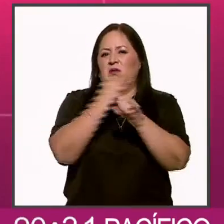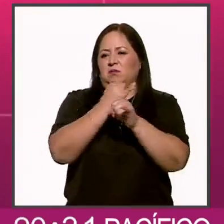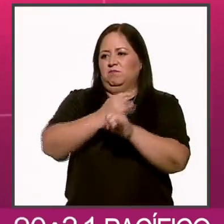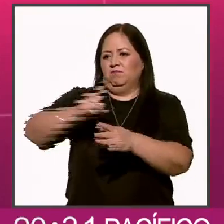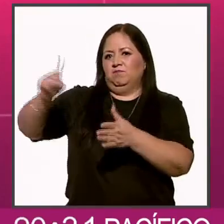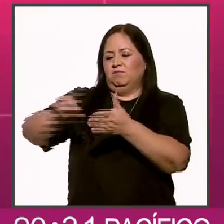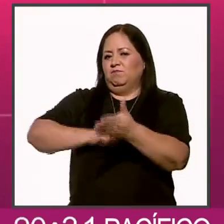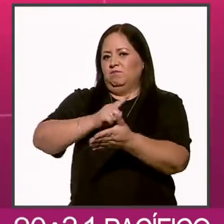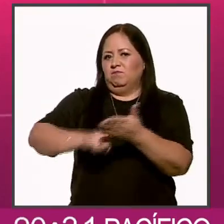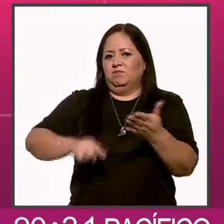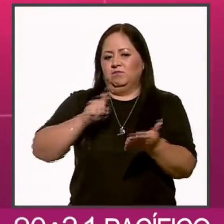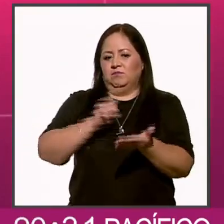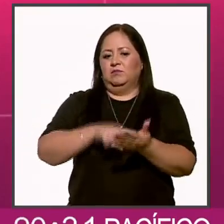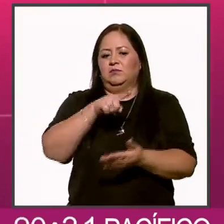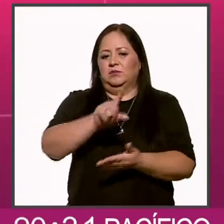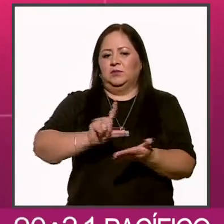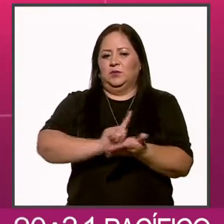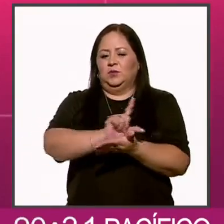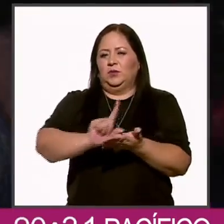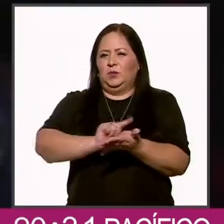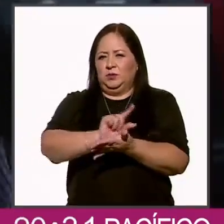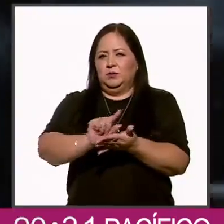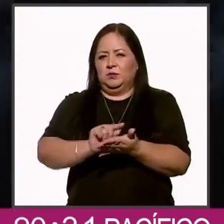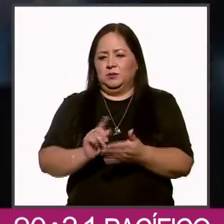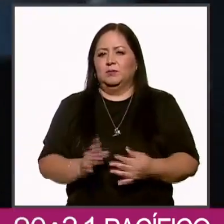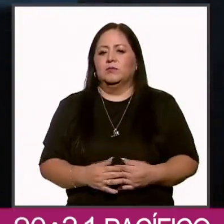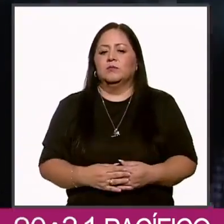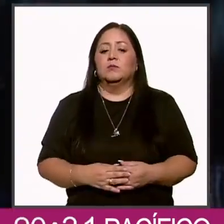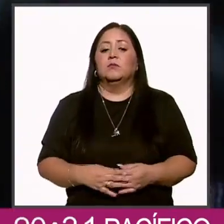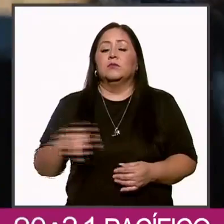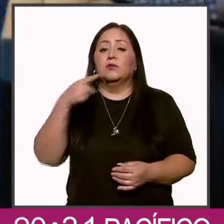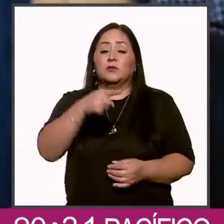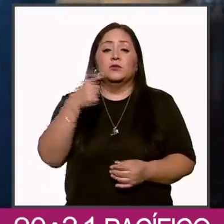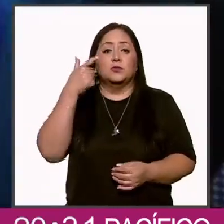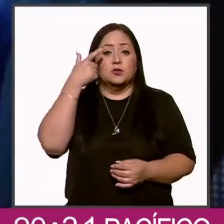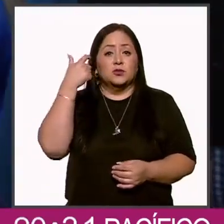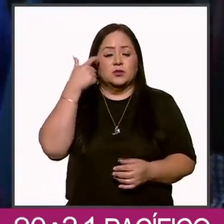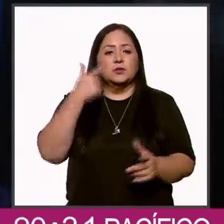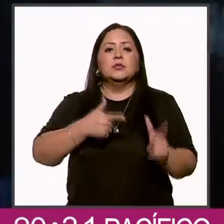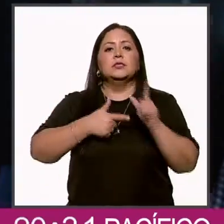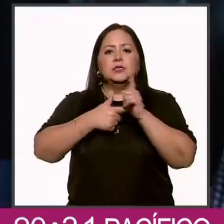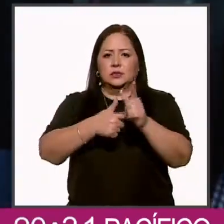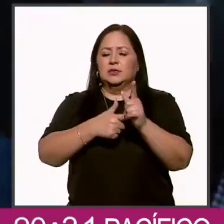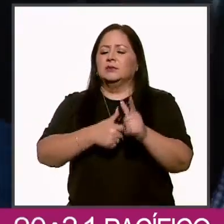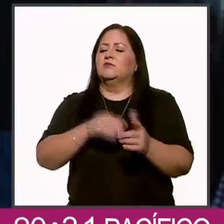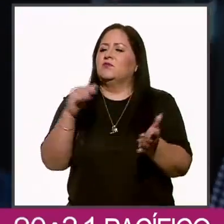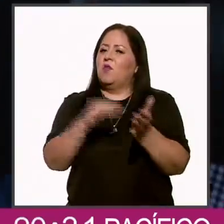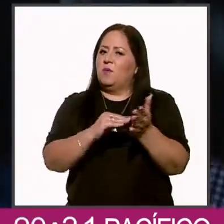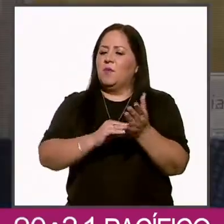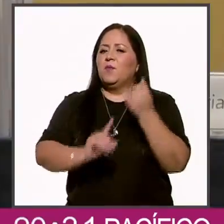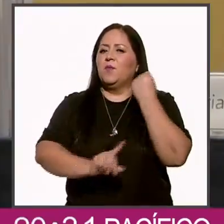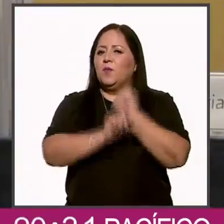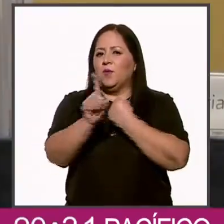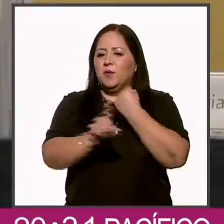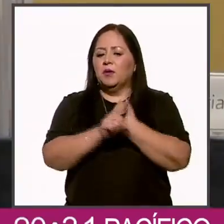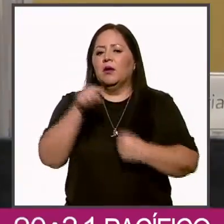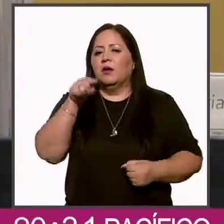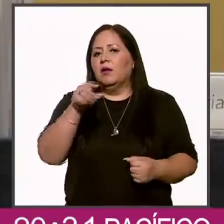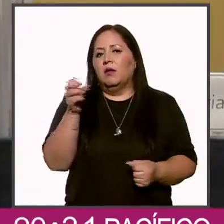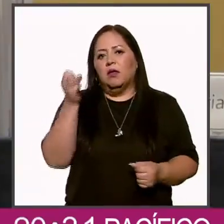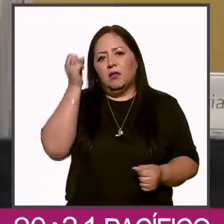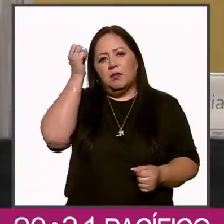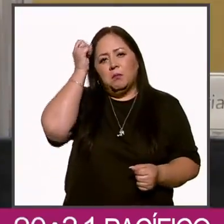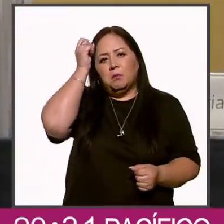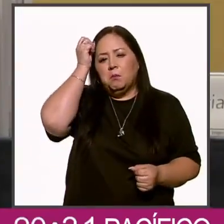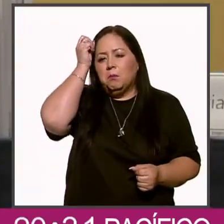la cuenta en X en Twitter. Xochitl sigue teniendo problemas, se le olvidó